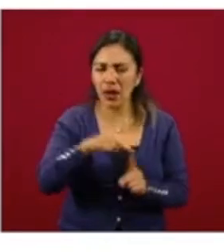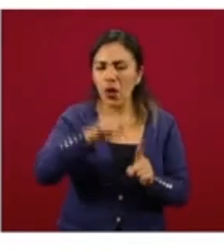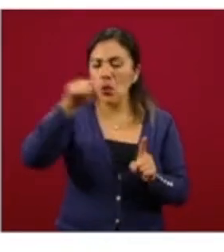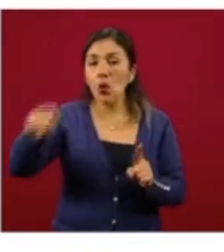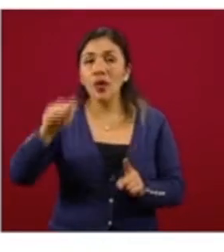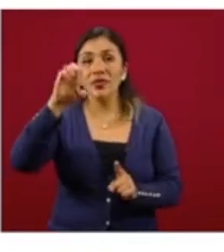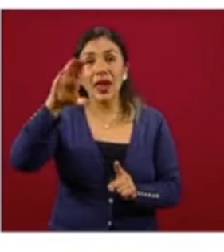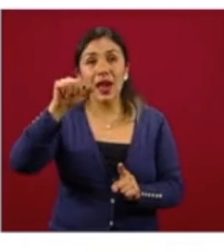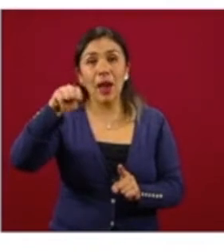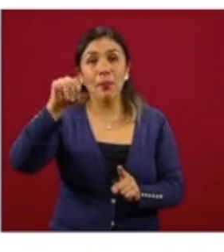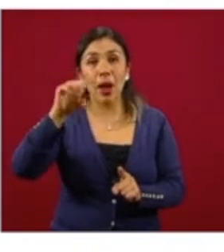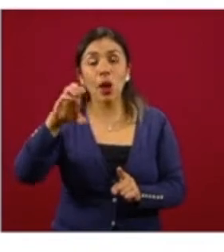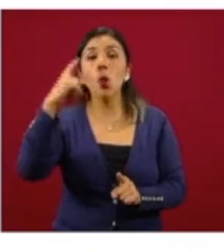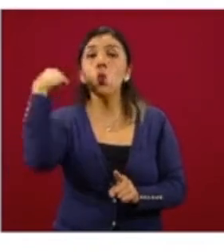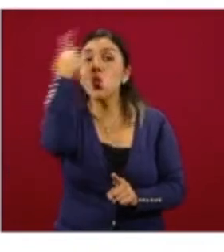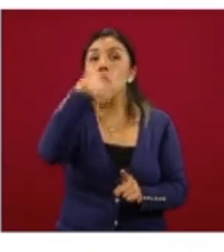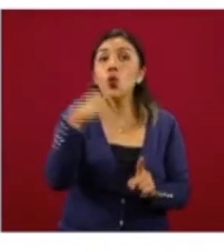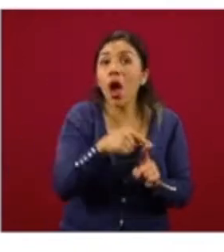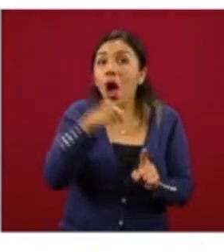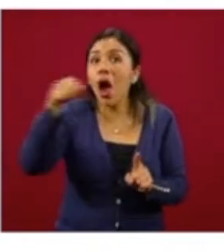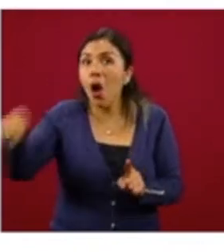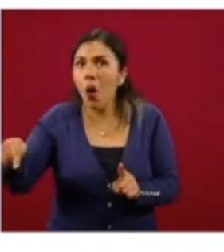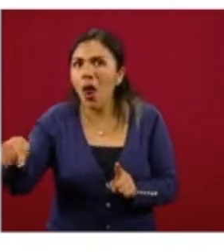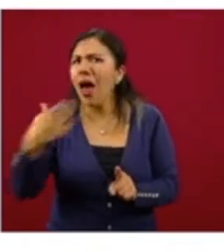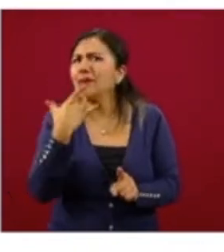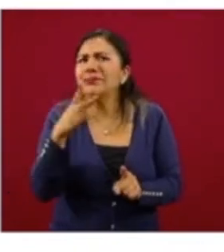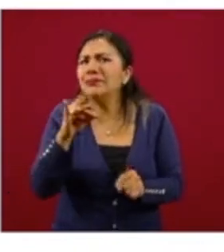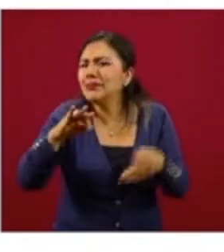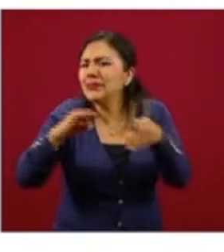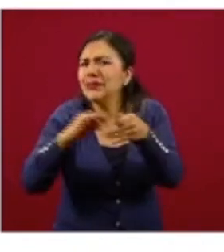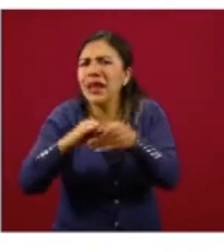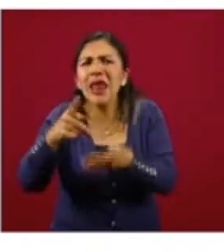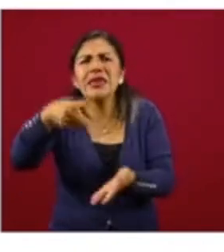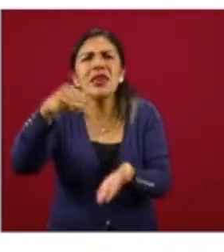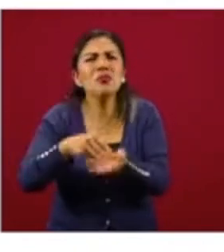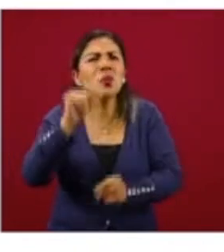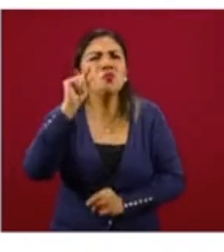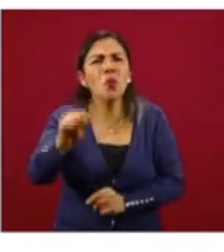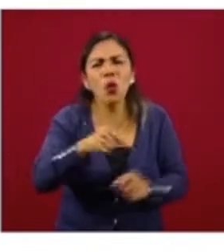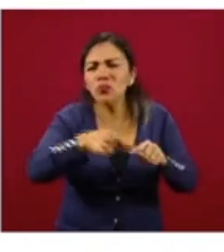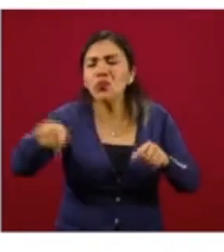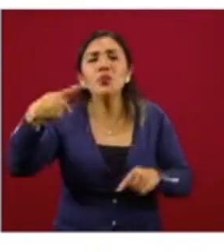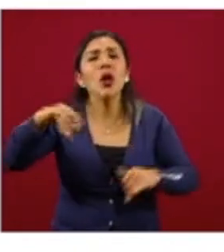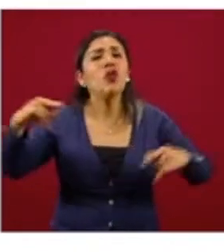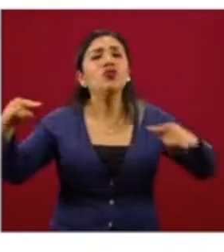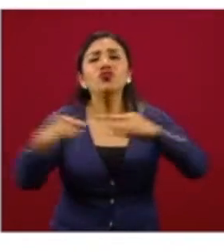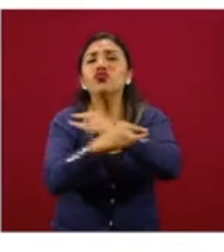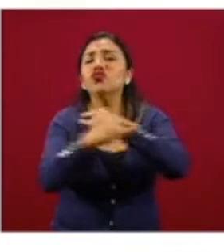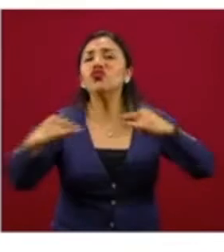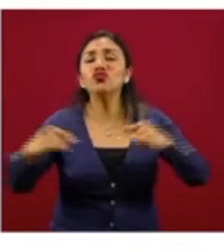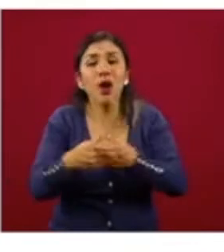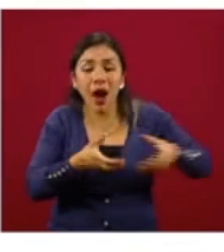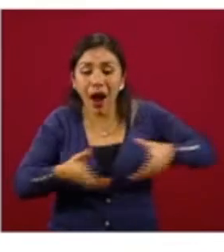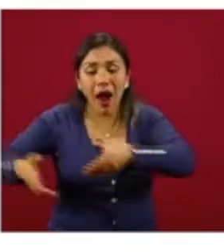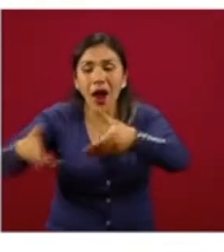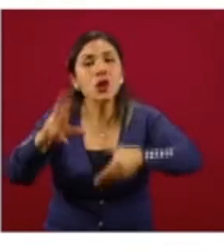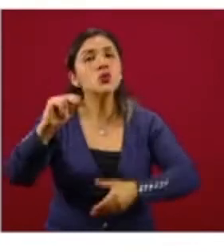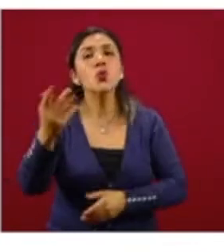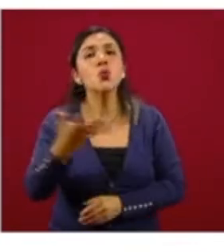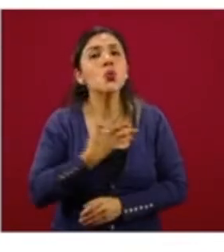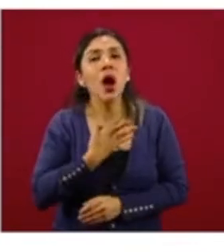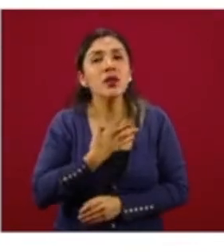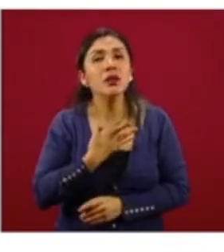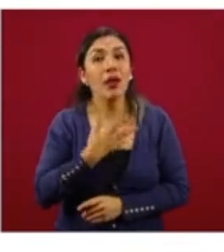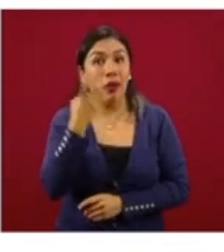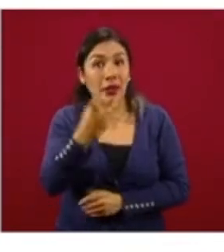se hace una hora de distancia, a pesar de estar apenas a unos kilómetros, porque no hay vialidades que conecten prácticamente estos municipios.